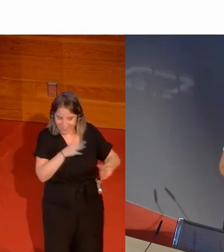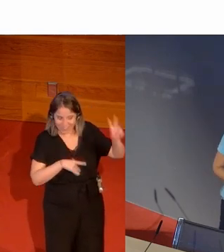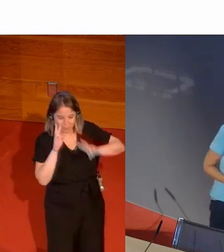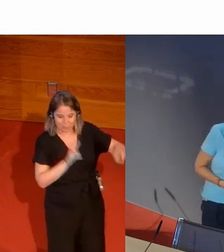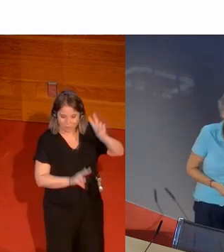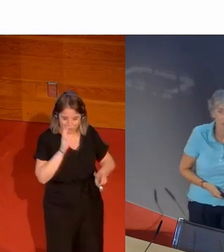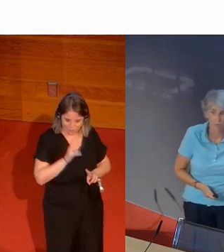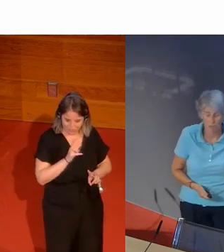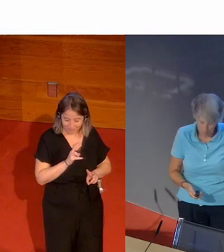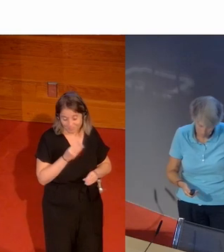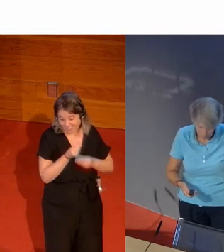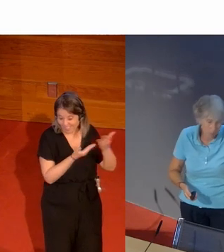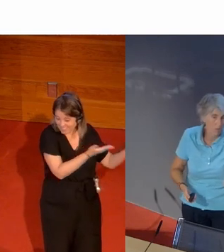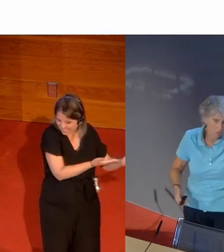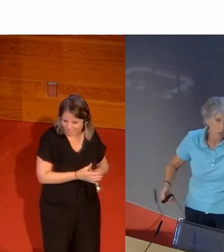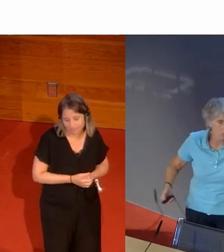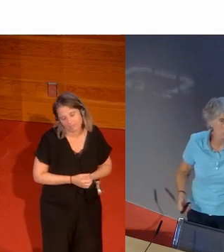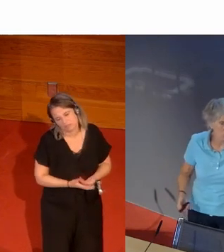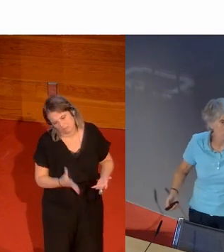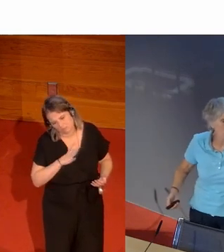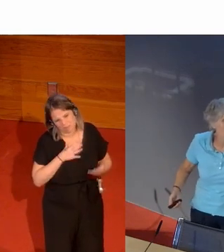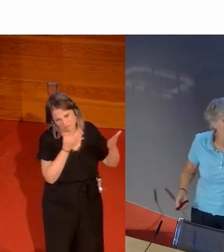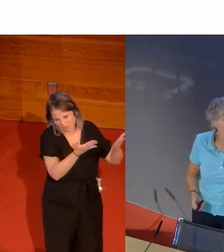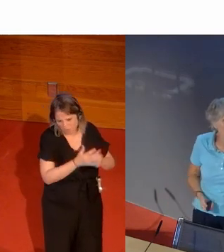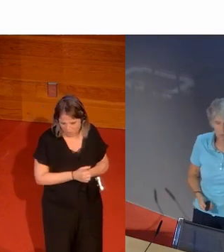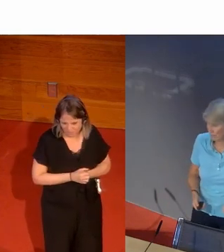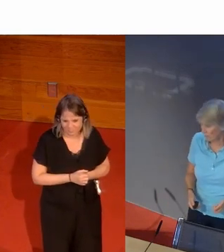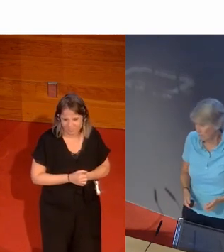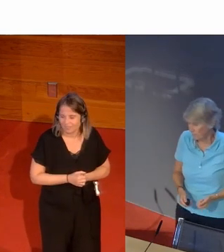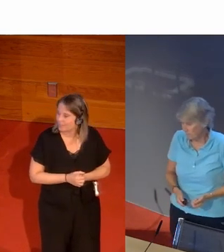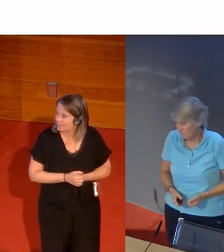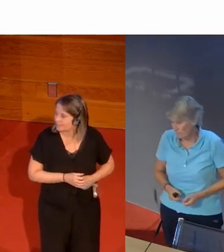periódico marca y lo haces a base de eso chico otro motivo ¿no?